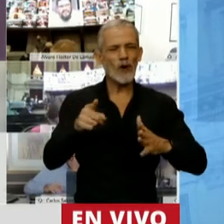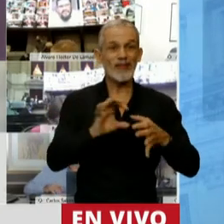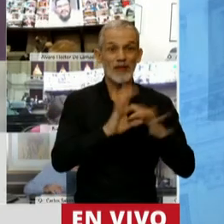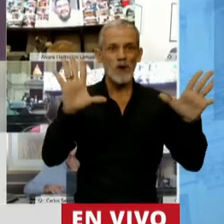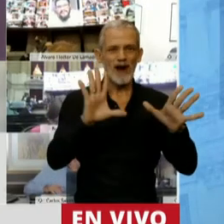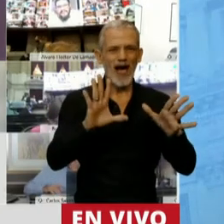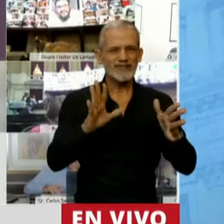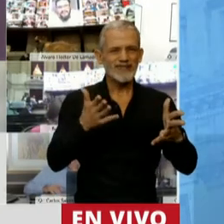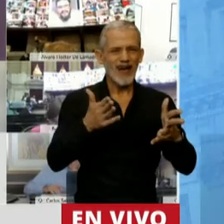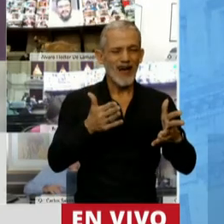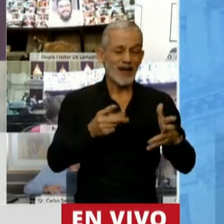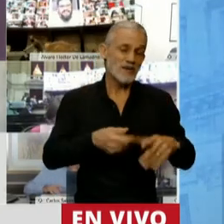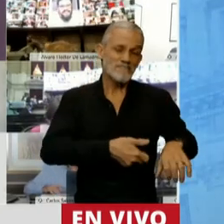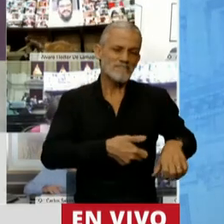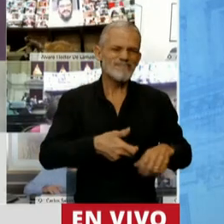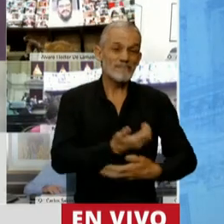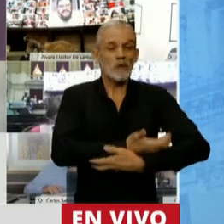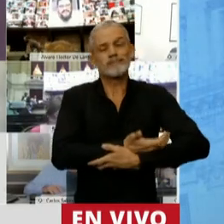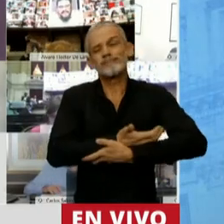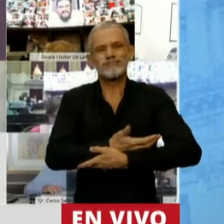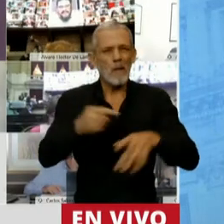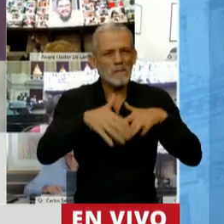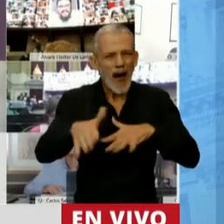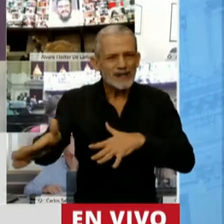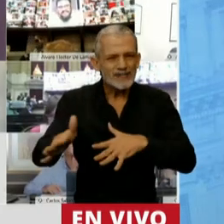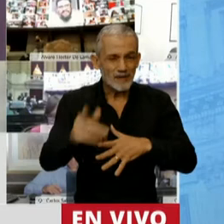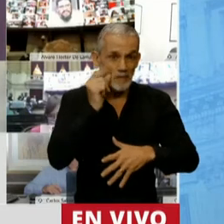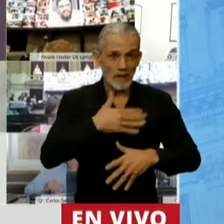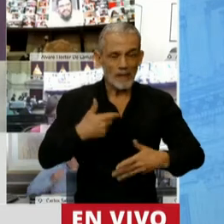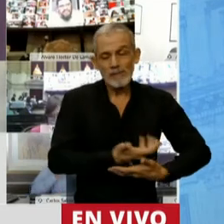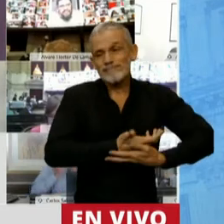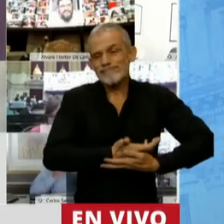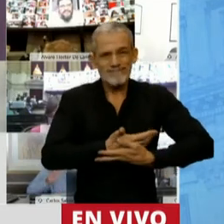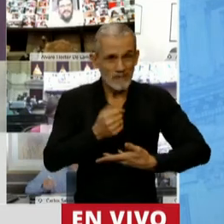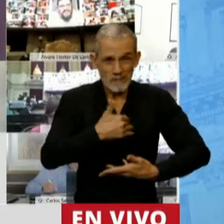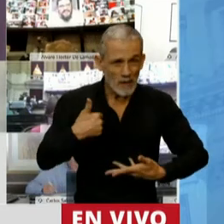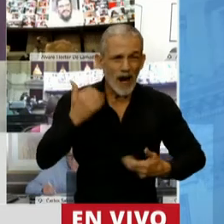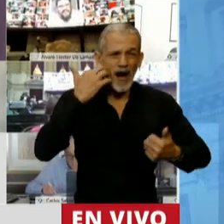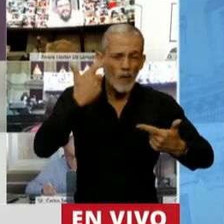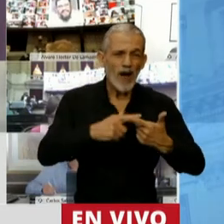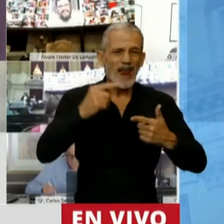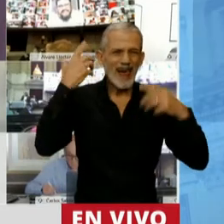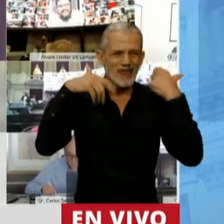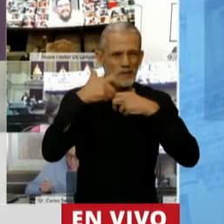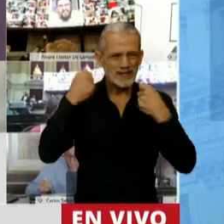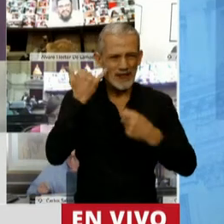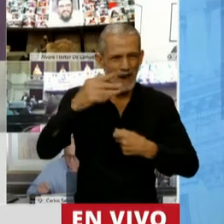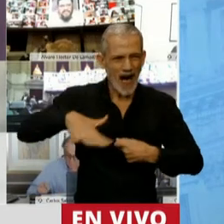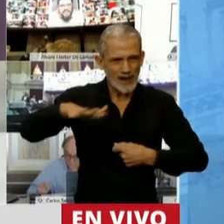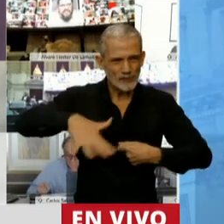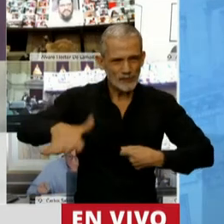la democracia, nos llevaban en alzas a las marchas junto con nuestras madres y abuelas de Plaza de Mayo,